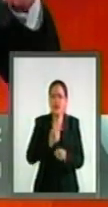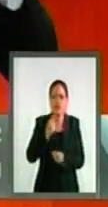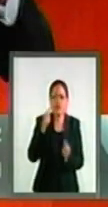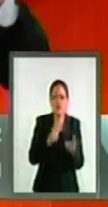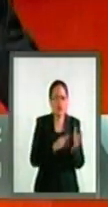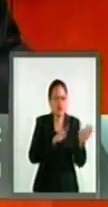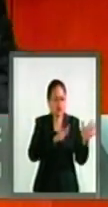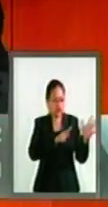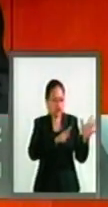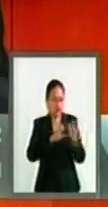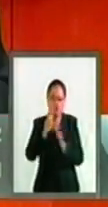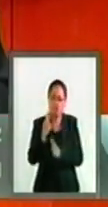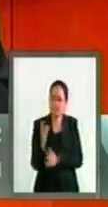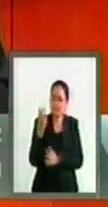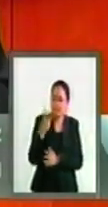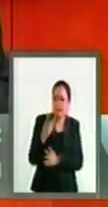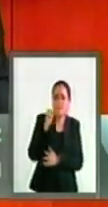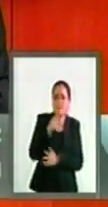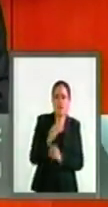1833,